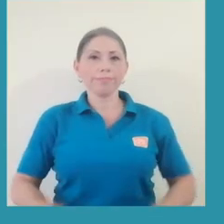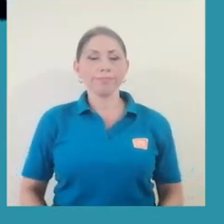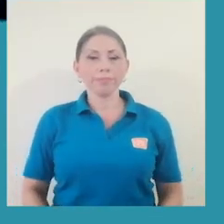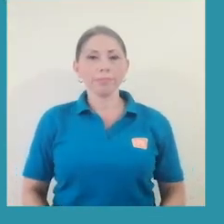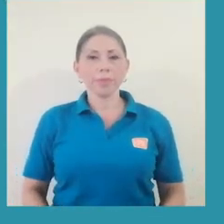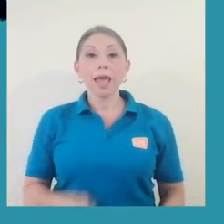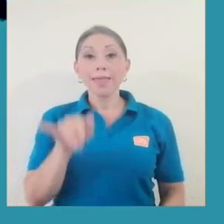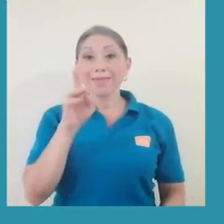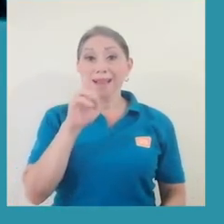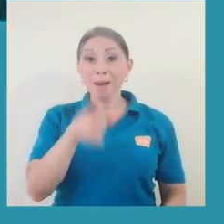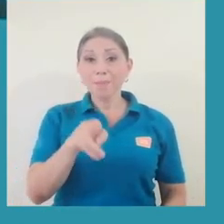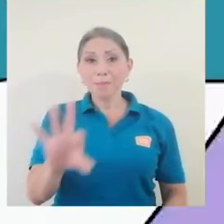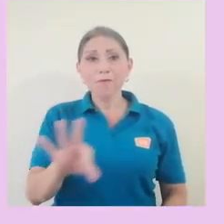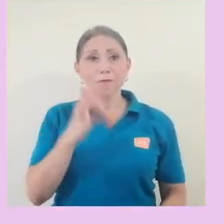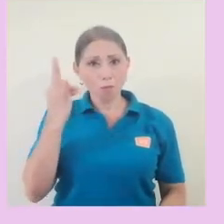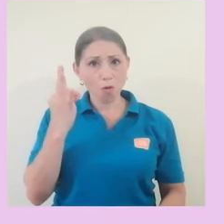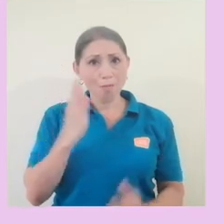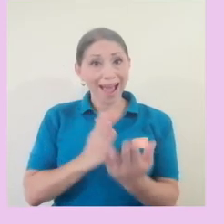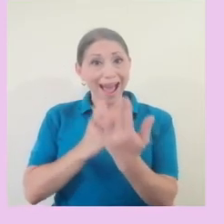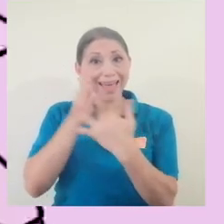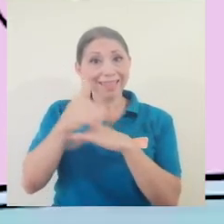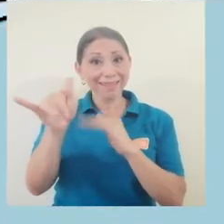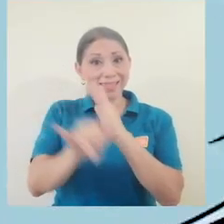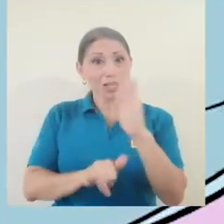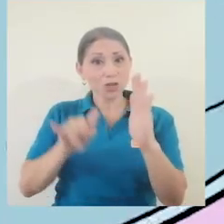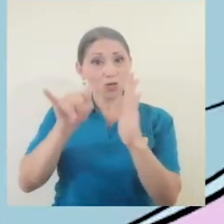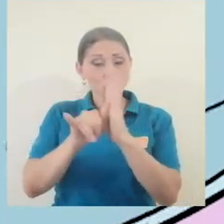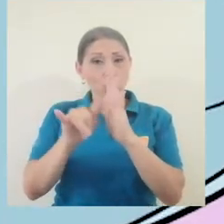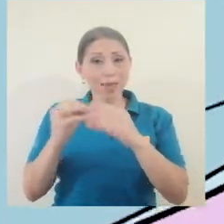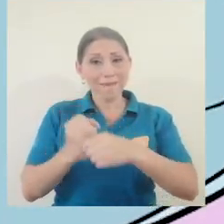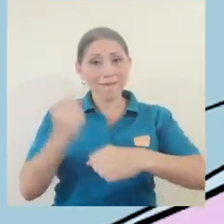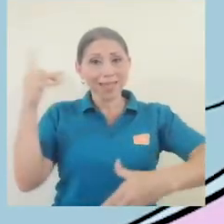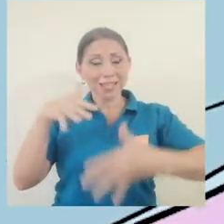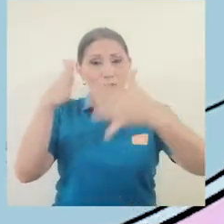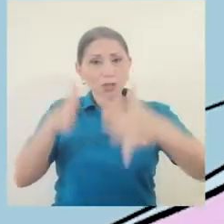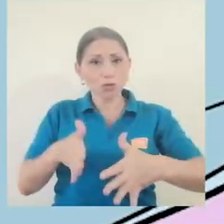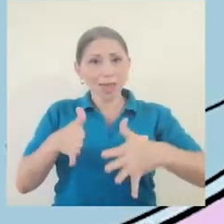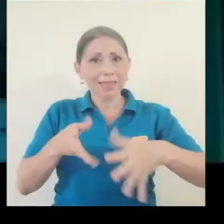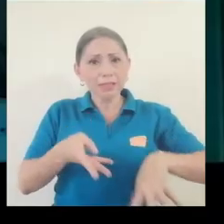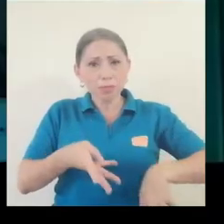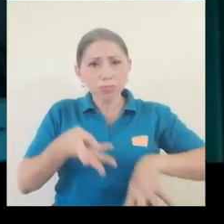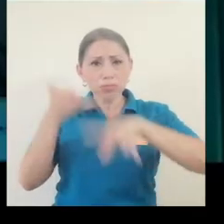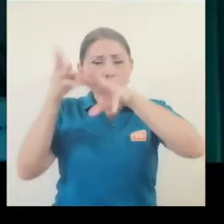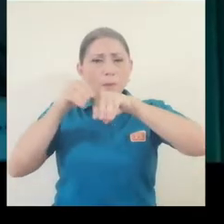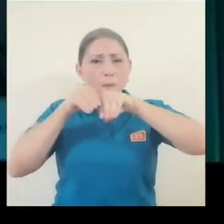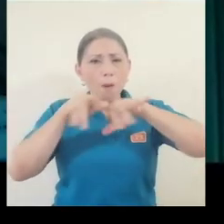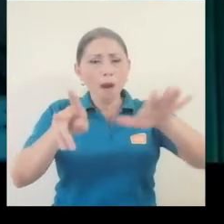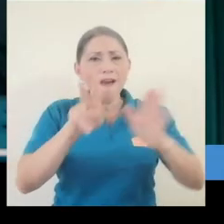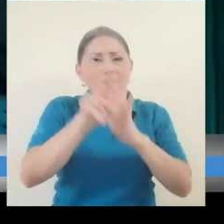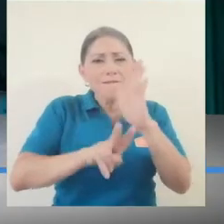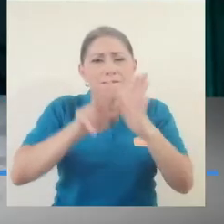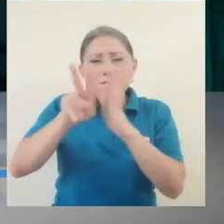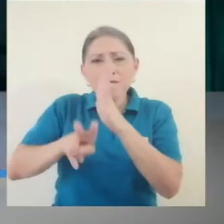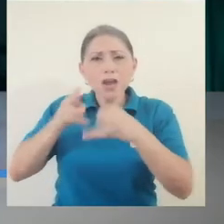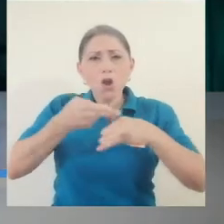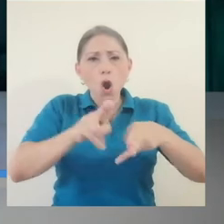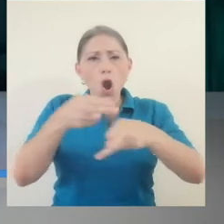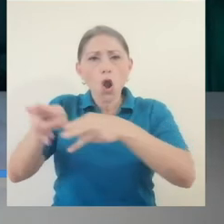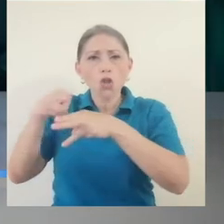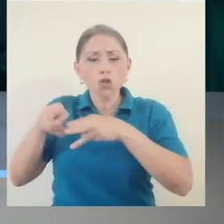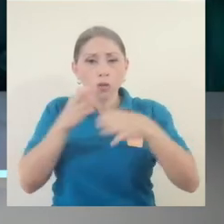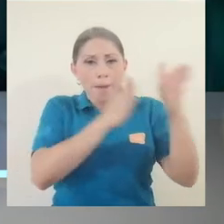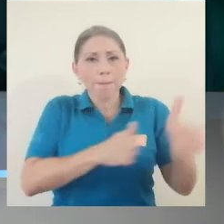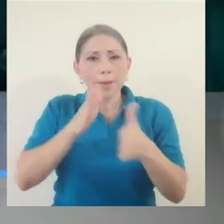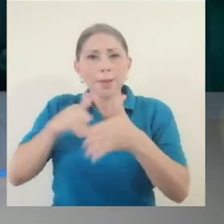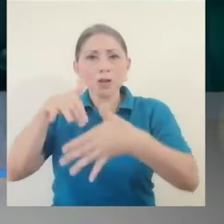De la misma manera se difundirán a través del canal de YouTube de la Federación de Estudiantes, algunos cortometrajes preparados por